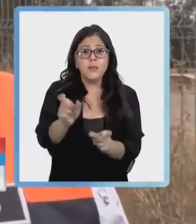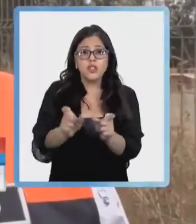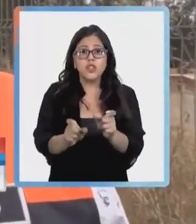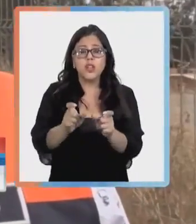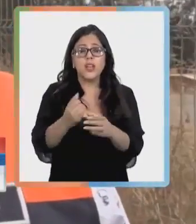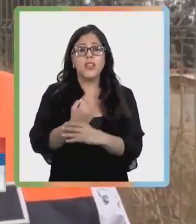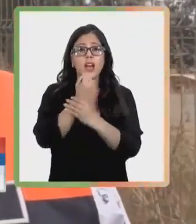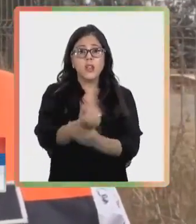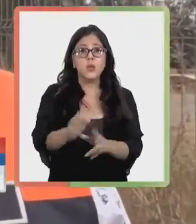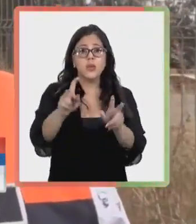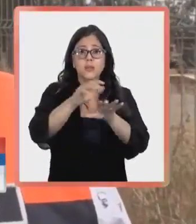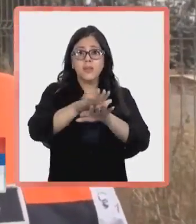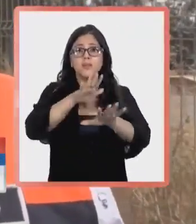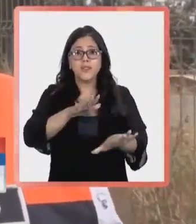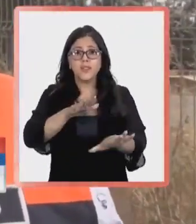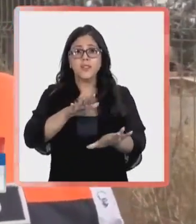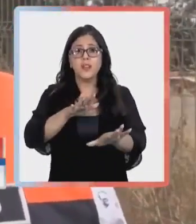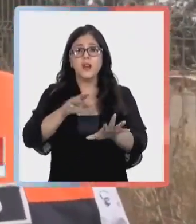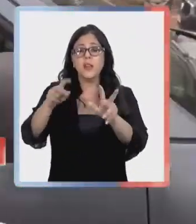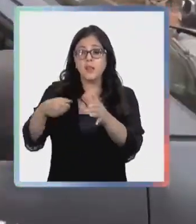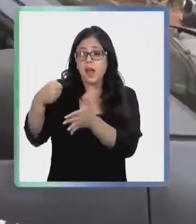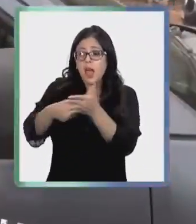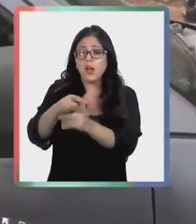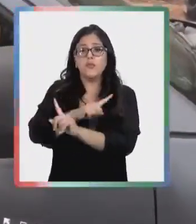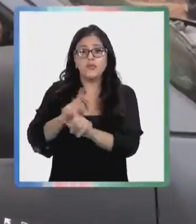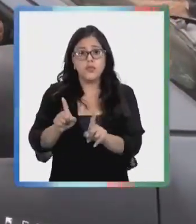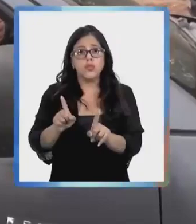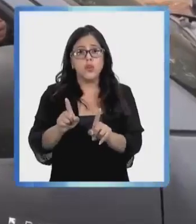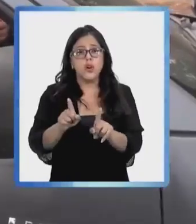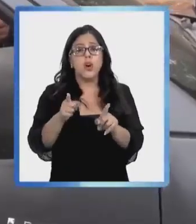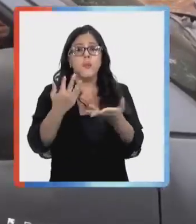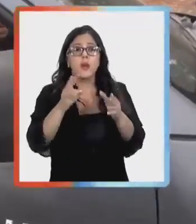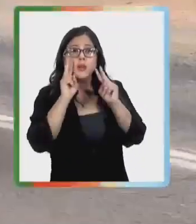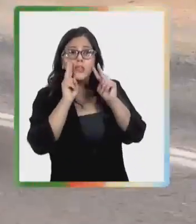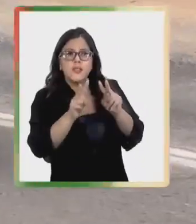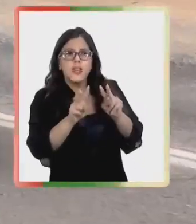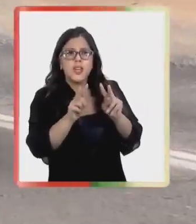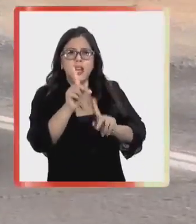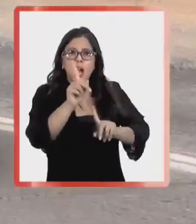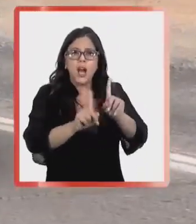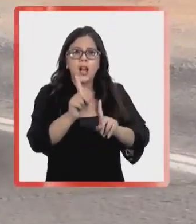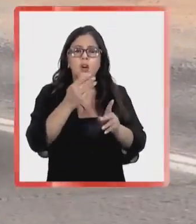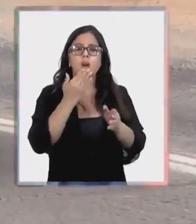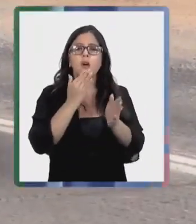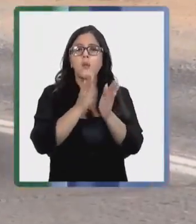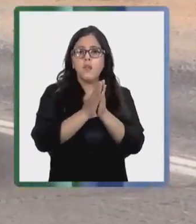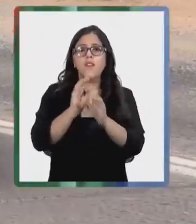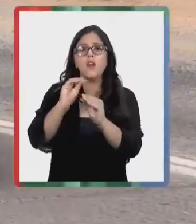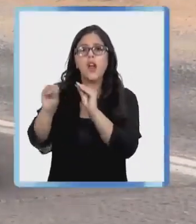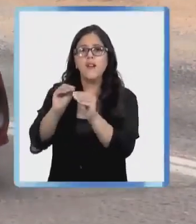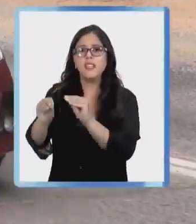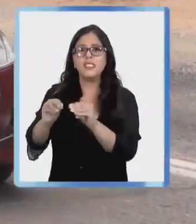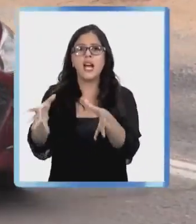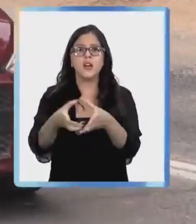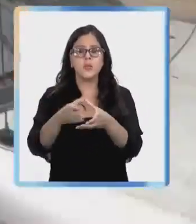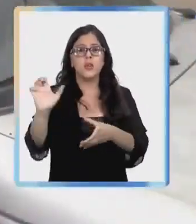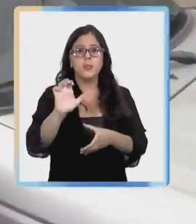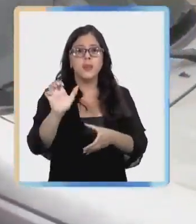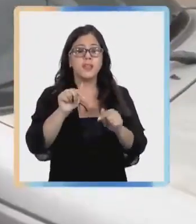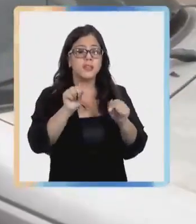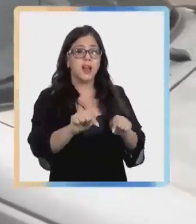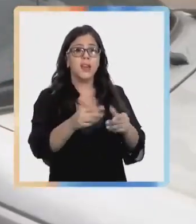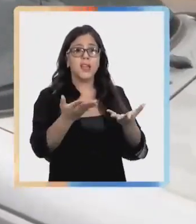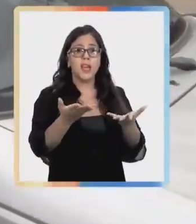prevención, más que en el combate, y si en algún minuto ven alguna situación determinada, dar aviso a los equipos de emergencia.